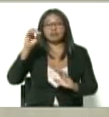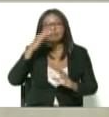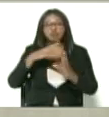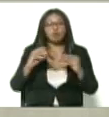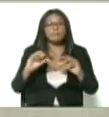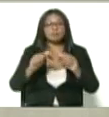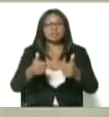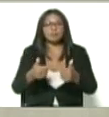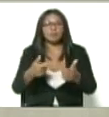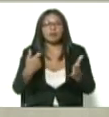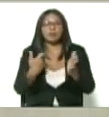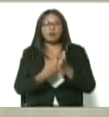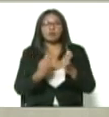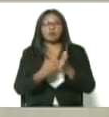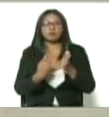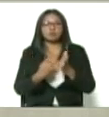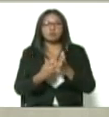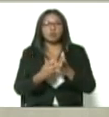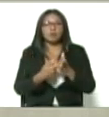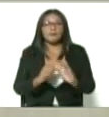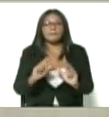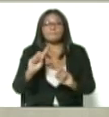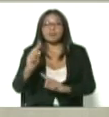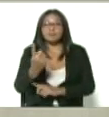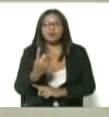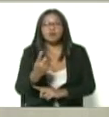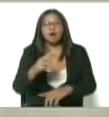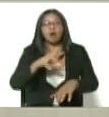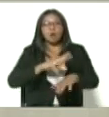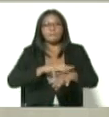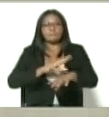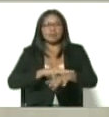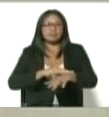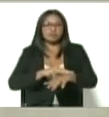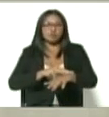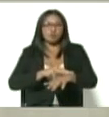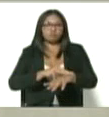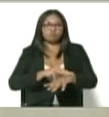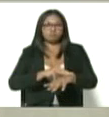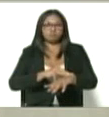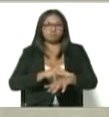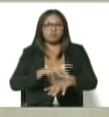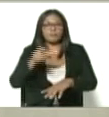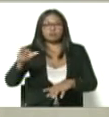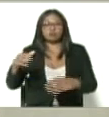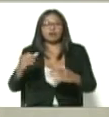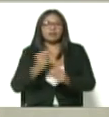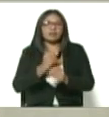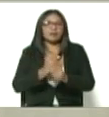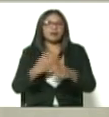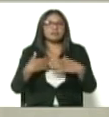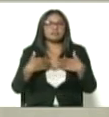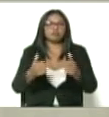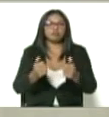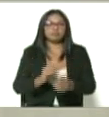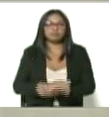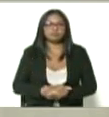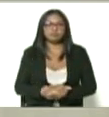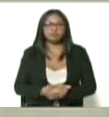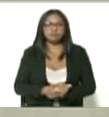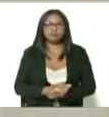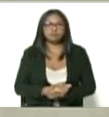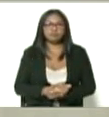a vacunar, en esta primera etapa, al personal de salud en nuestra parte. Estamos hoy abordando